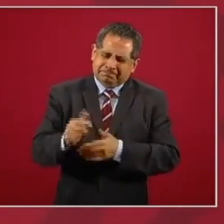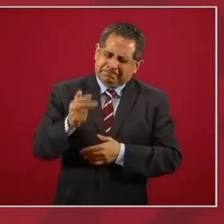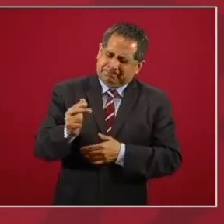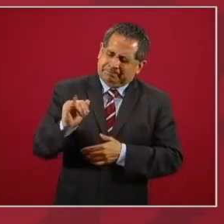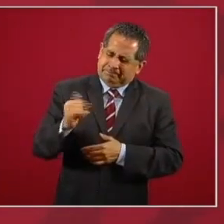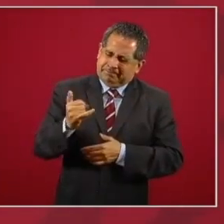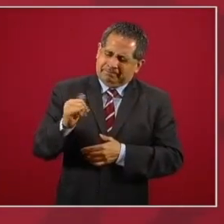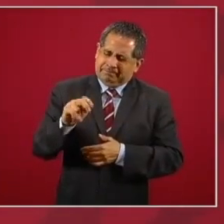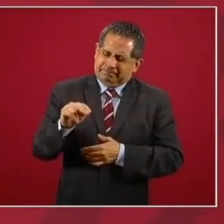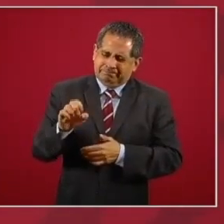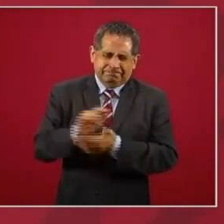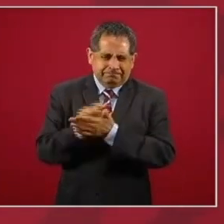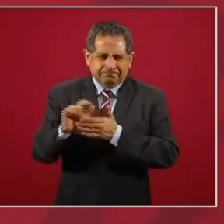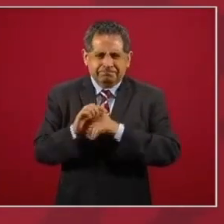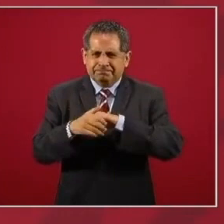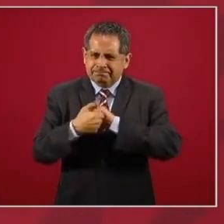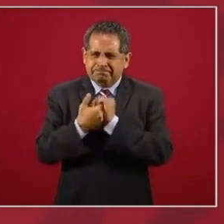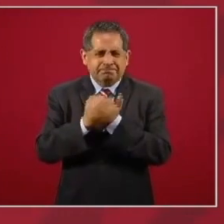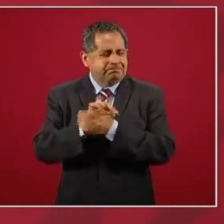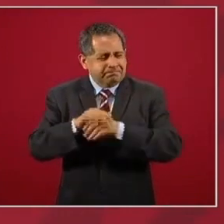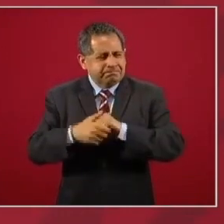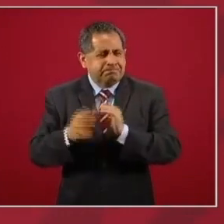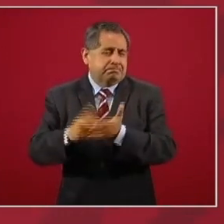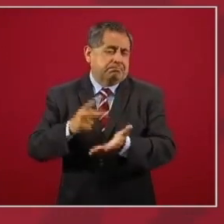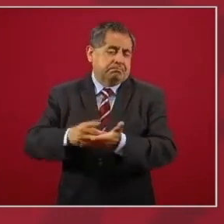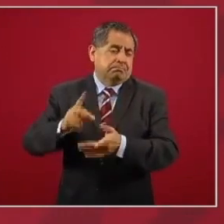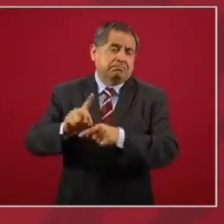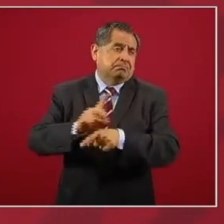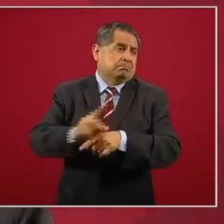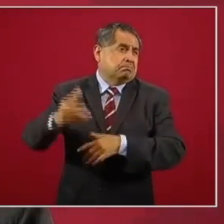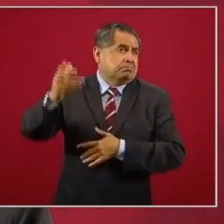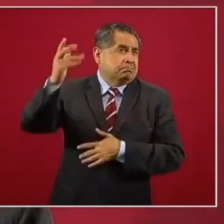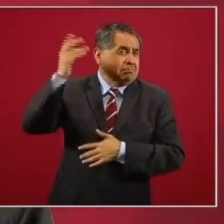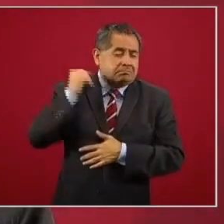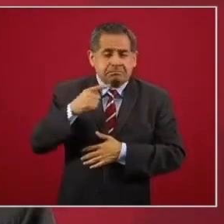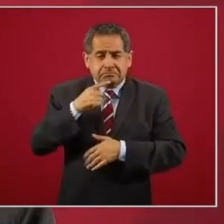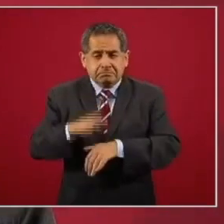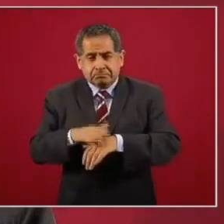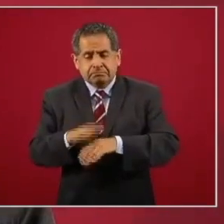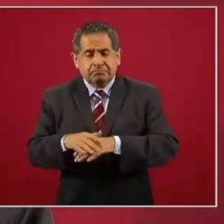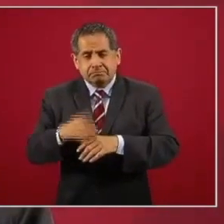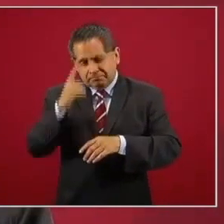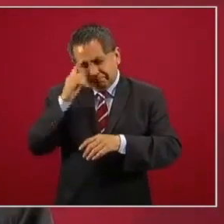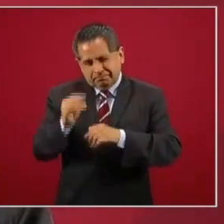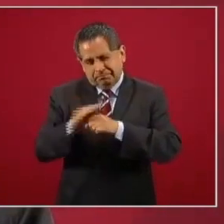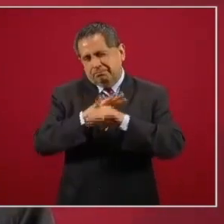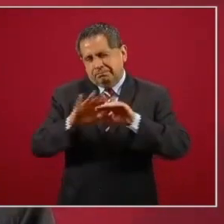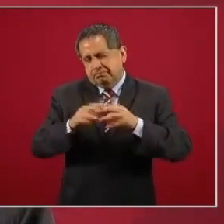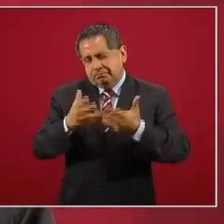o sea, el lavado de manos en las epidemias.